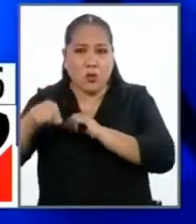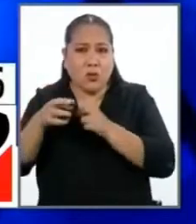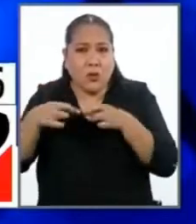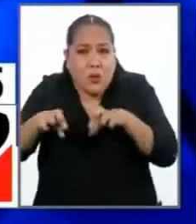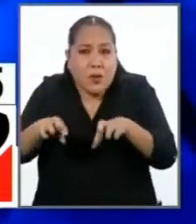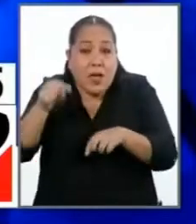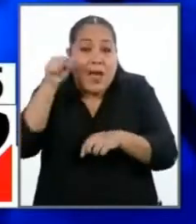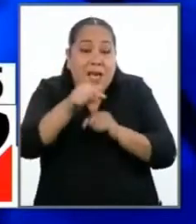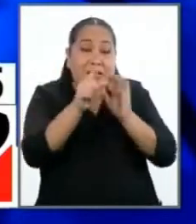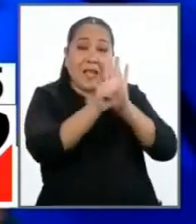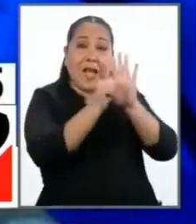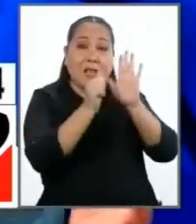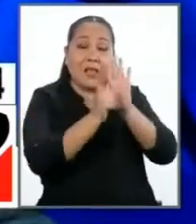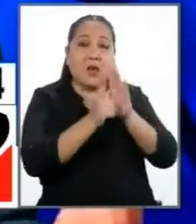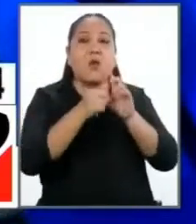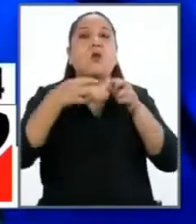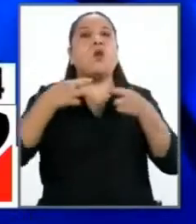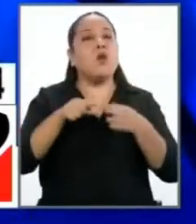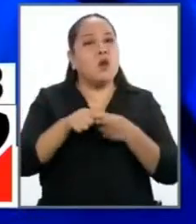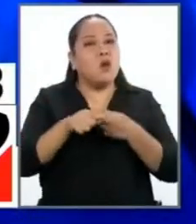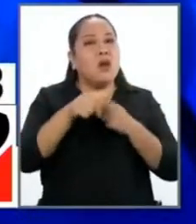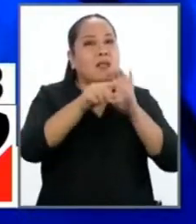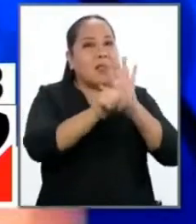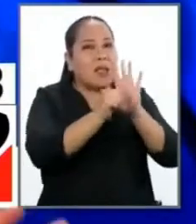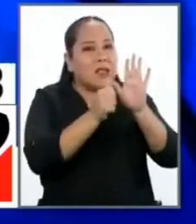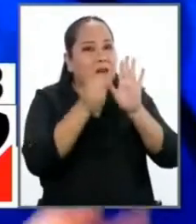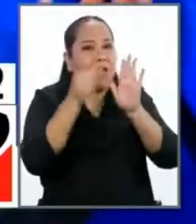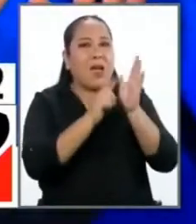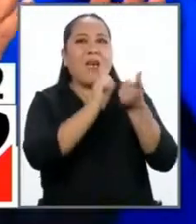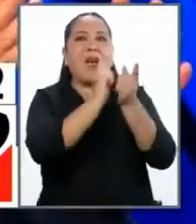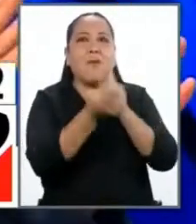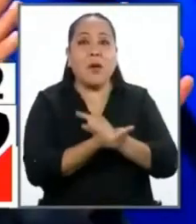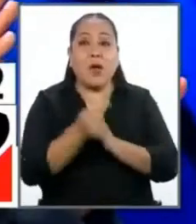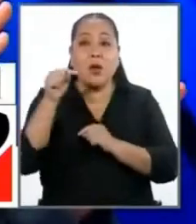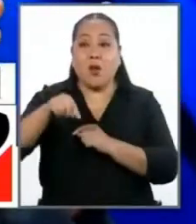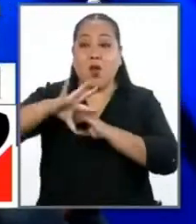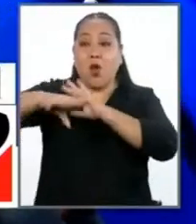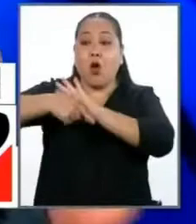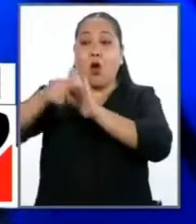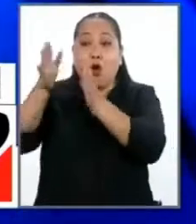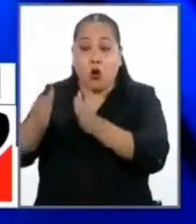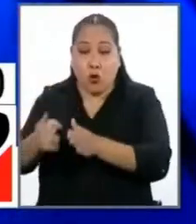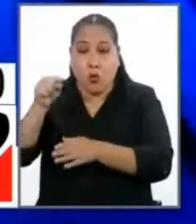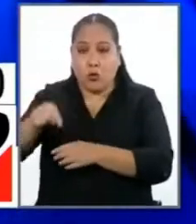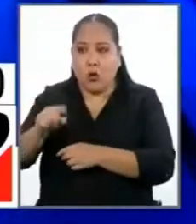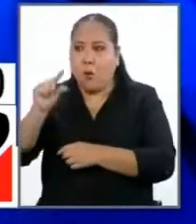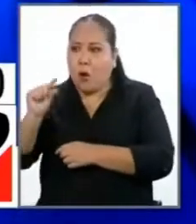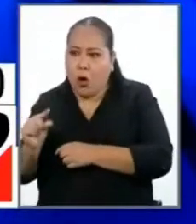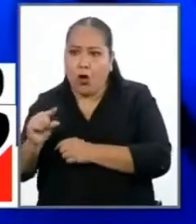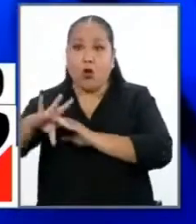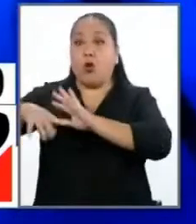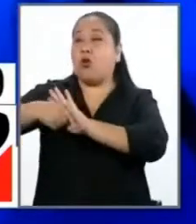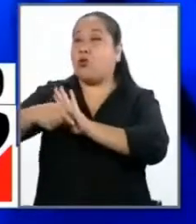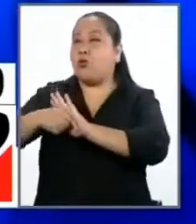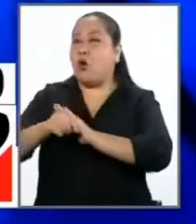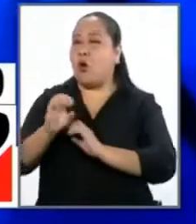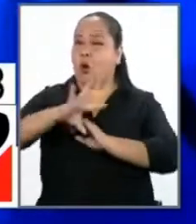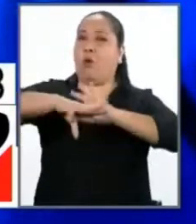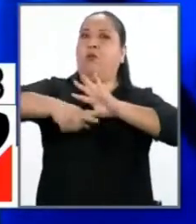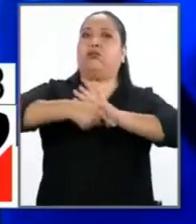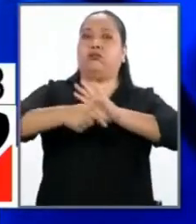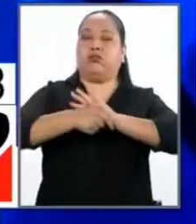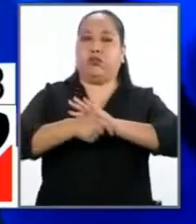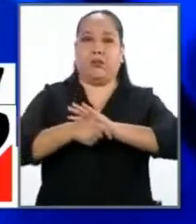artículo hay que cambiarlo. Porque los corruptos tienen que ser inhabilitados de por vida. cometiendo delitos graves o cometiendo delitos simples.